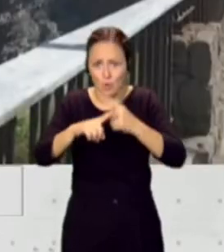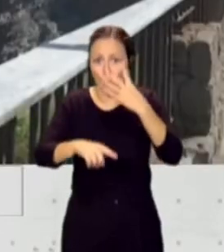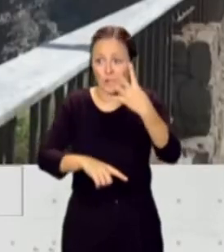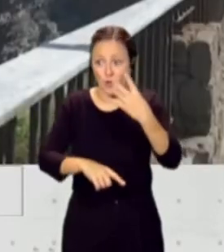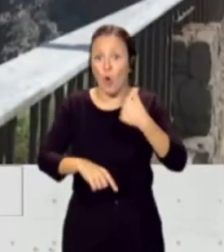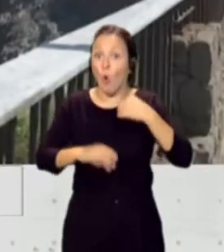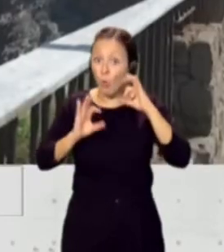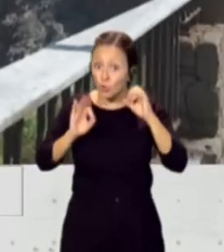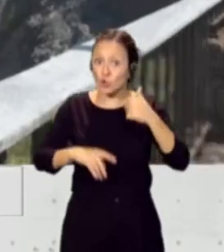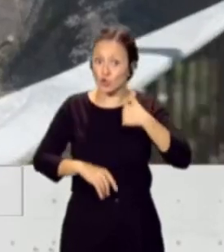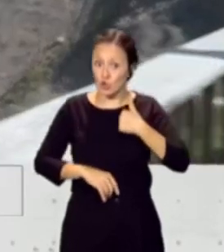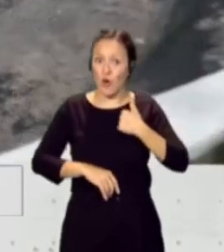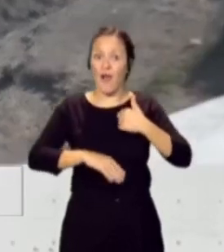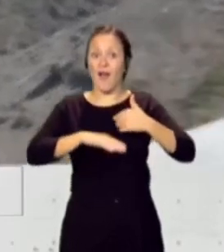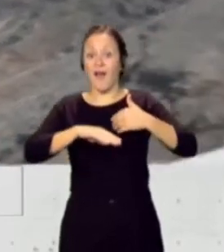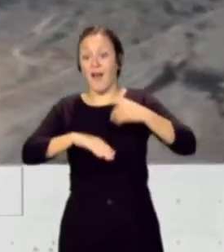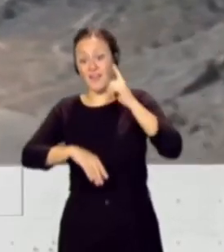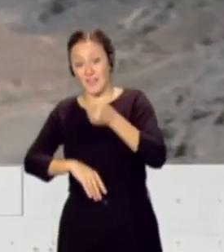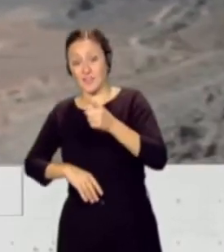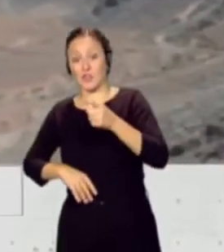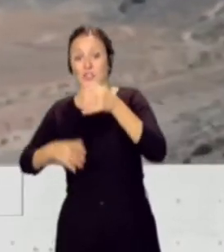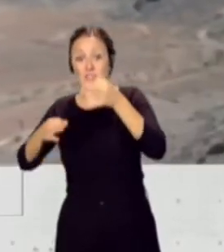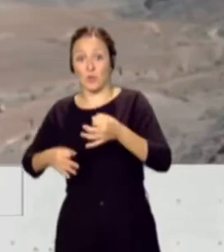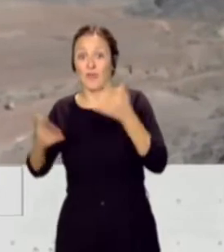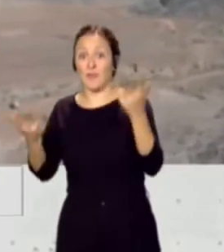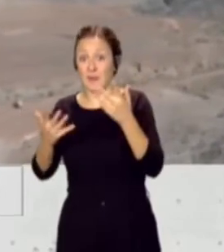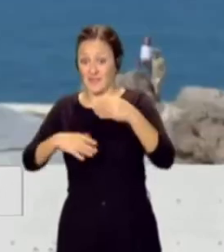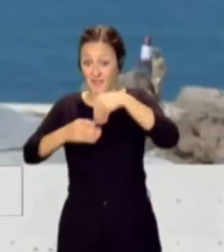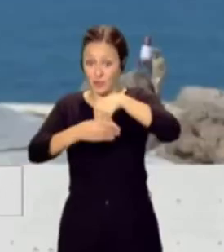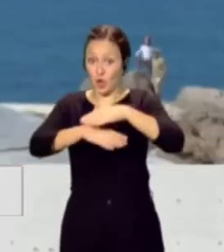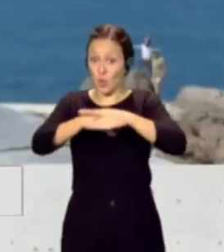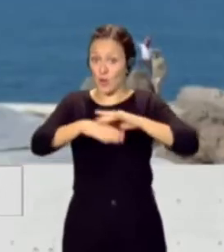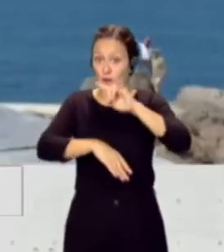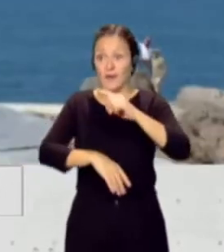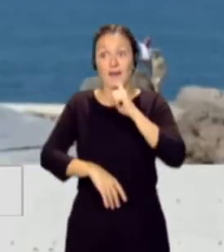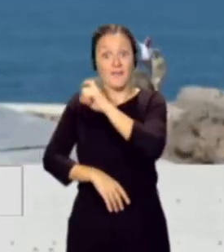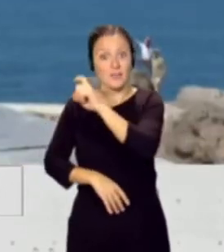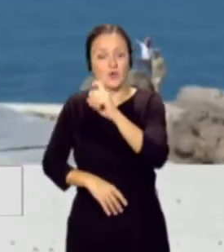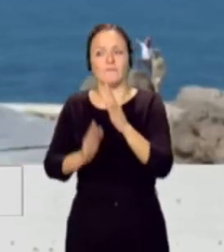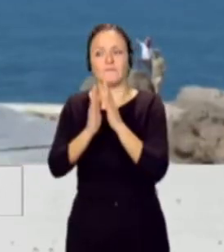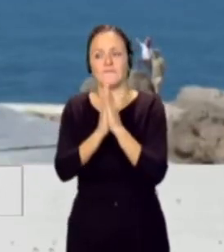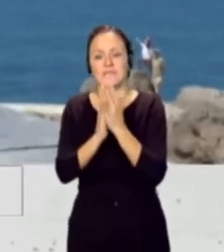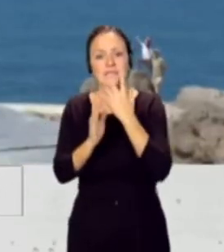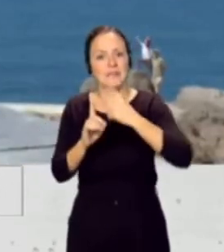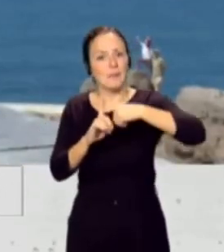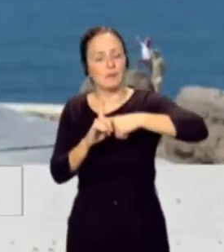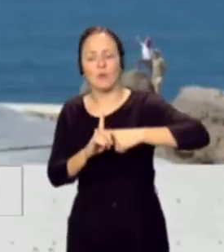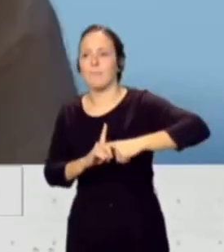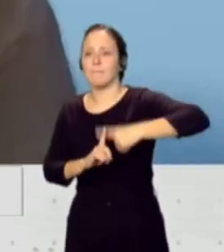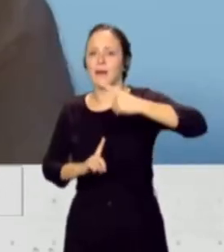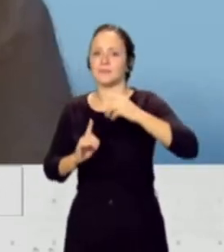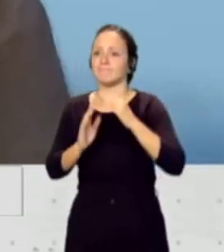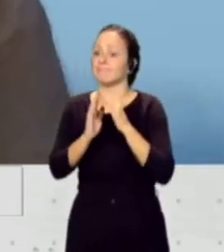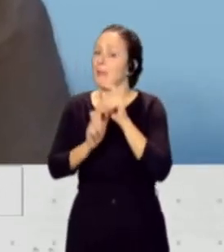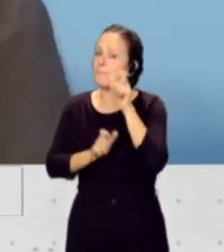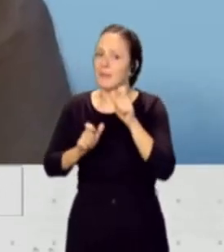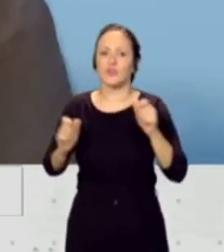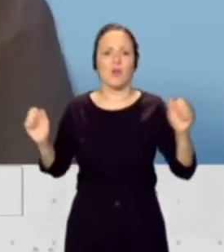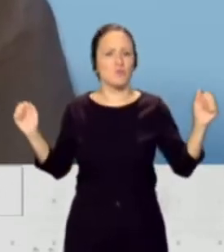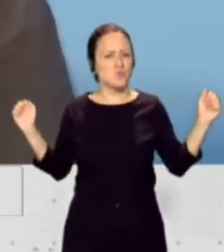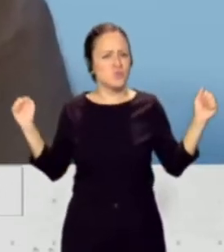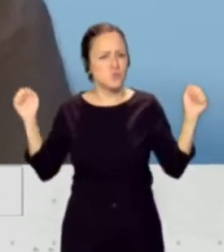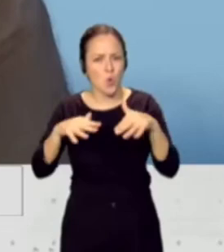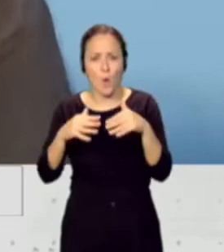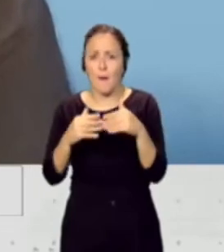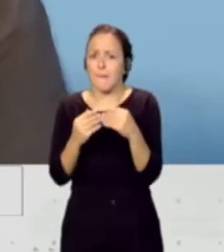gobierno de Canarias a la Dirección General de Seguridad e Emergencia por favor, cuando hay una subida importante de temperaturas se va a multiplicar el número de